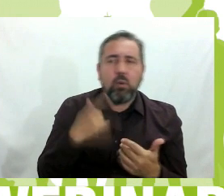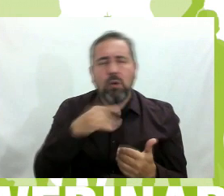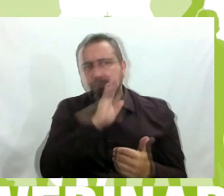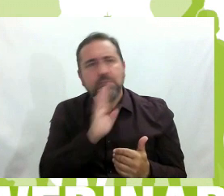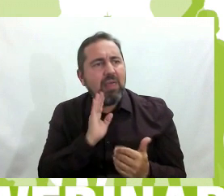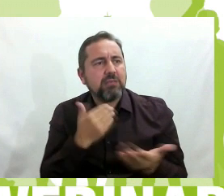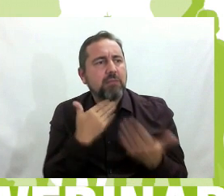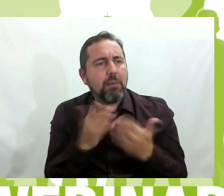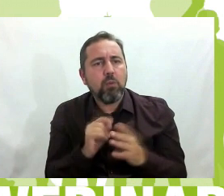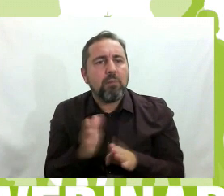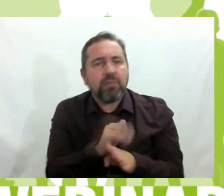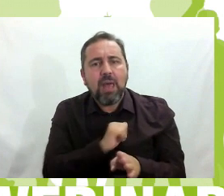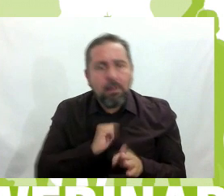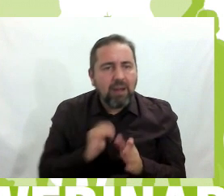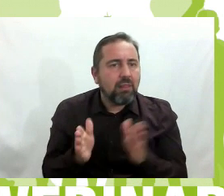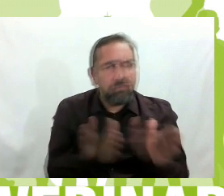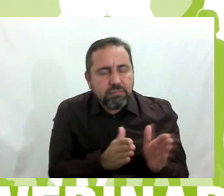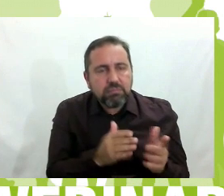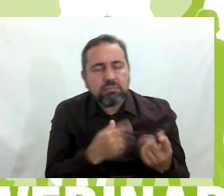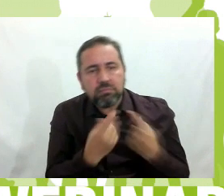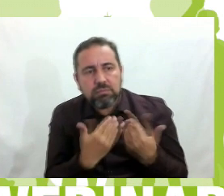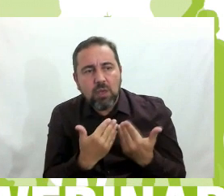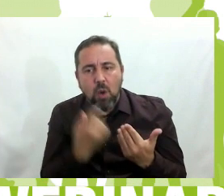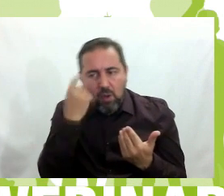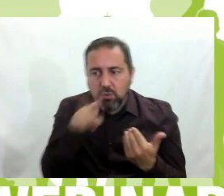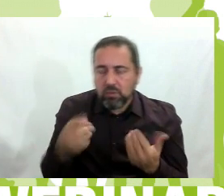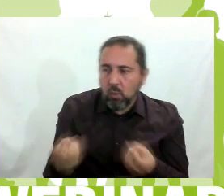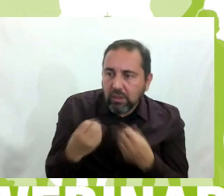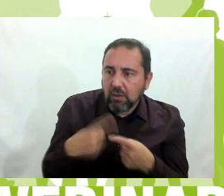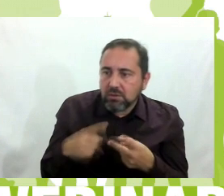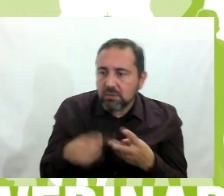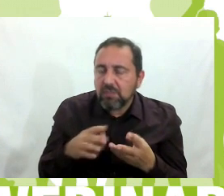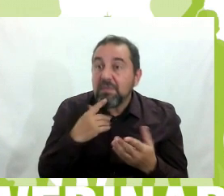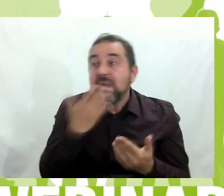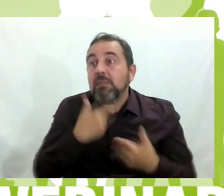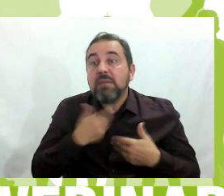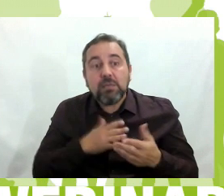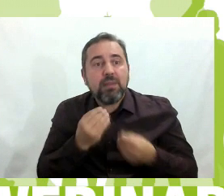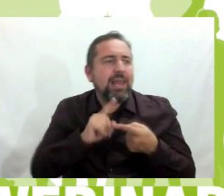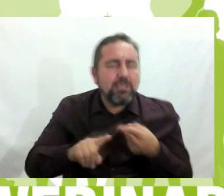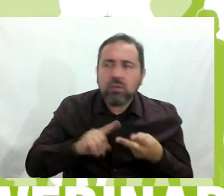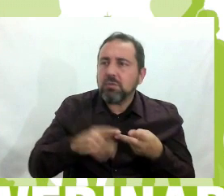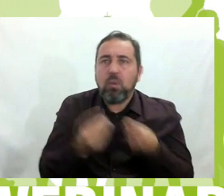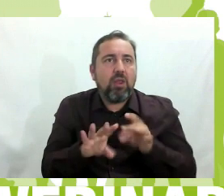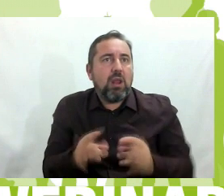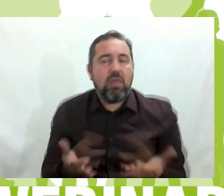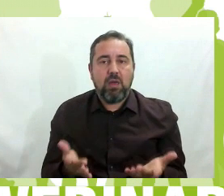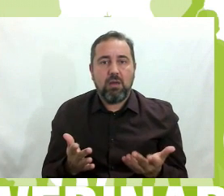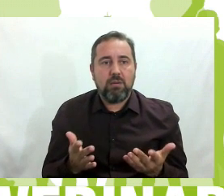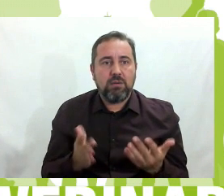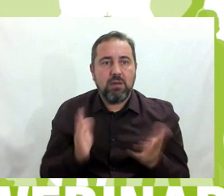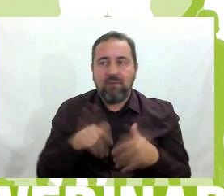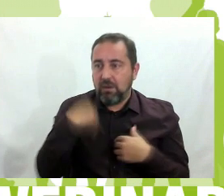aparte o con el alumnado y te cuentan cada cosa. Oye, pues en el colegio de mi hijo, a mi hijo le hicieron esto y no hicieron nada. Bueno, te quedas